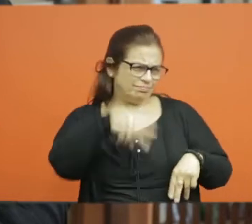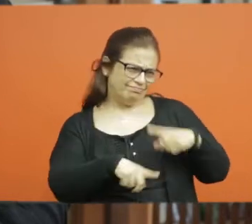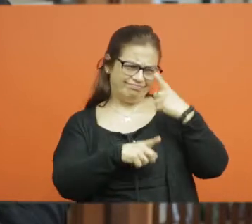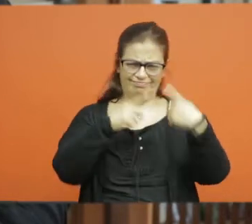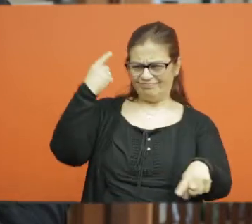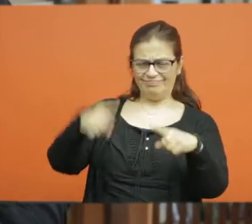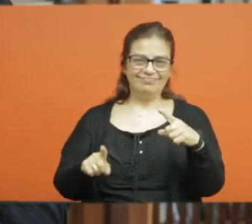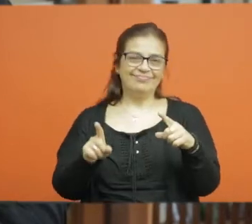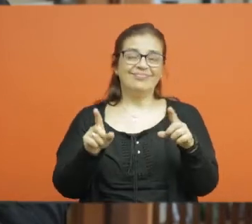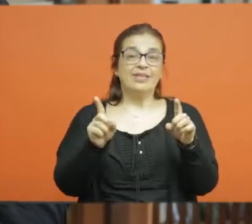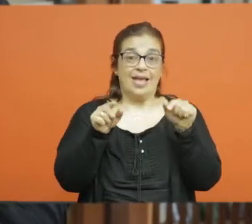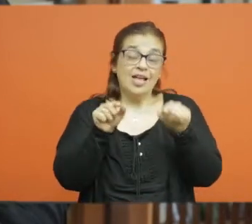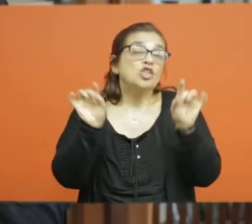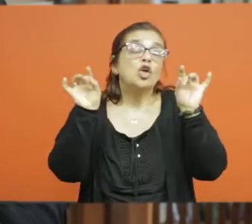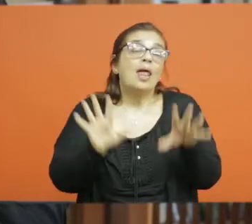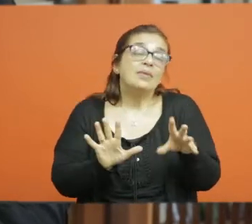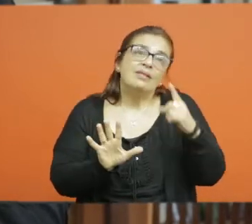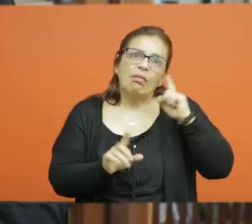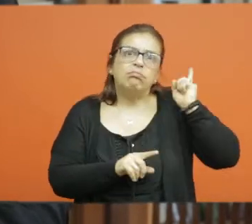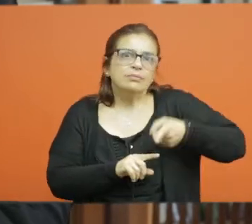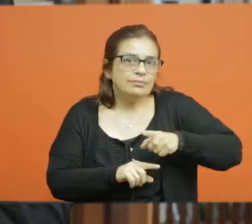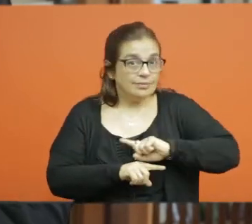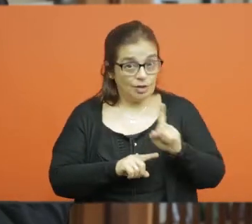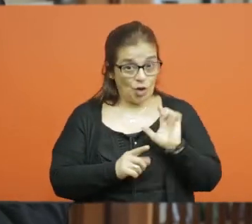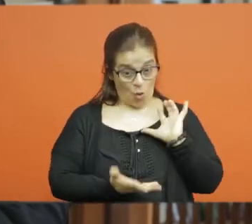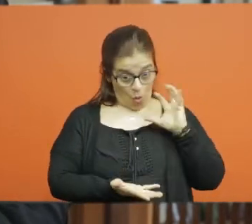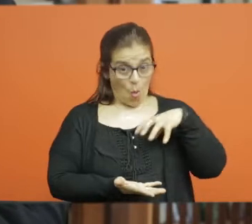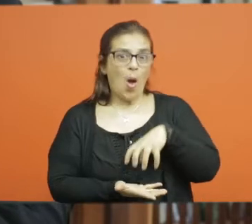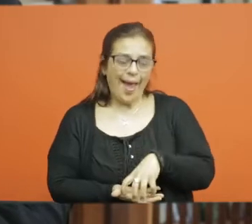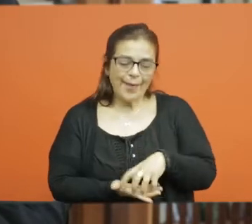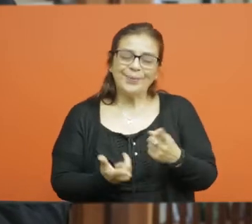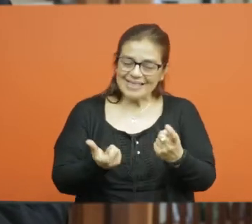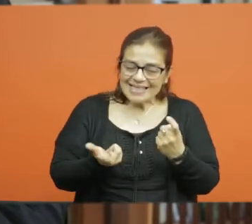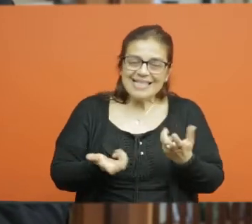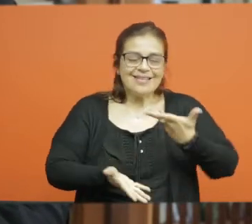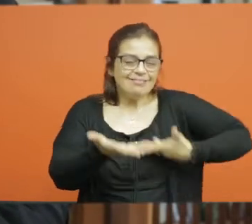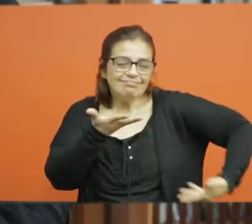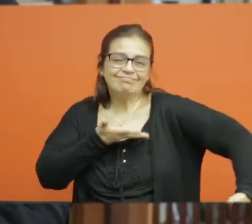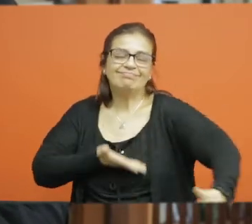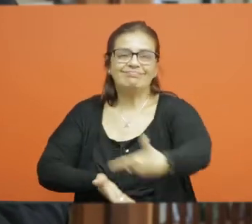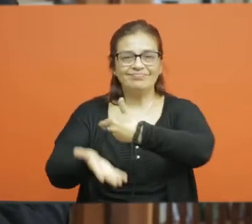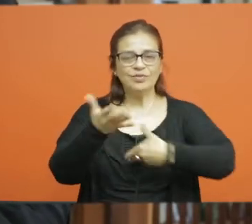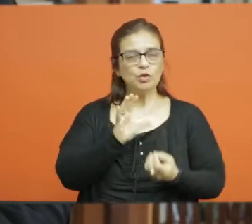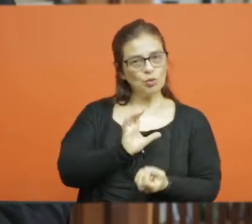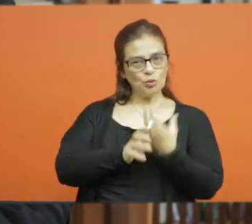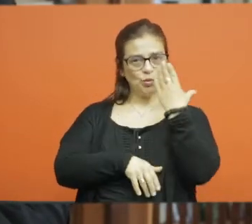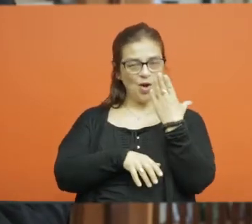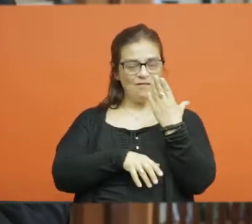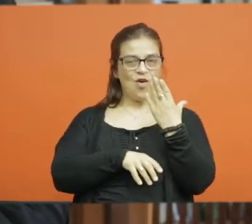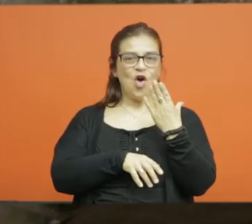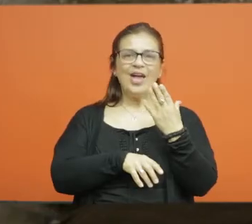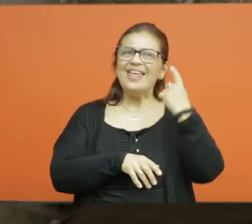de un espacio nuevo y de otros criterios de rigor para el conocimiento y para la creación de